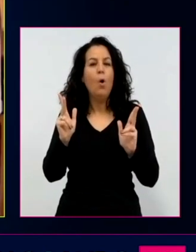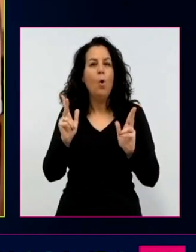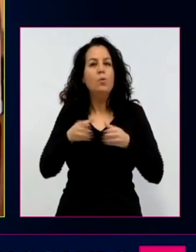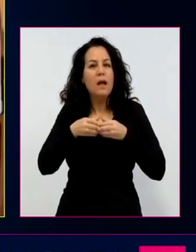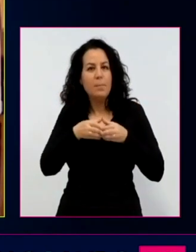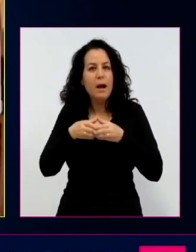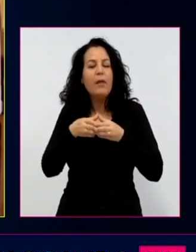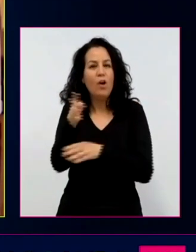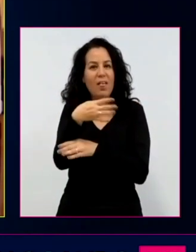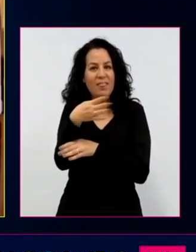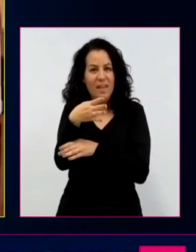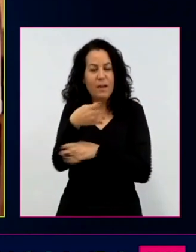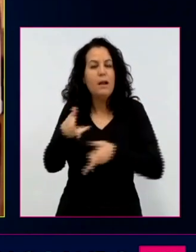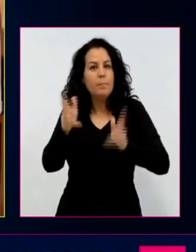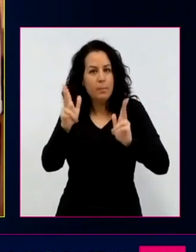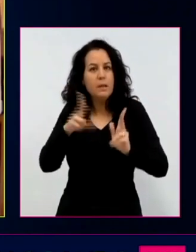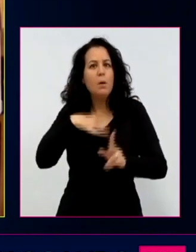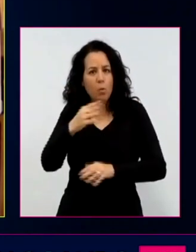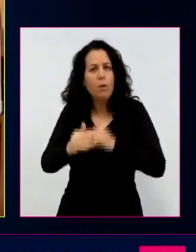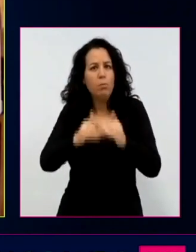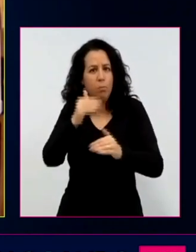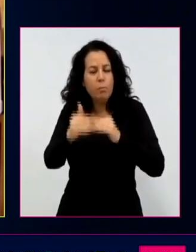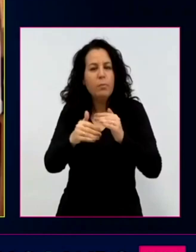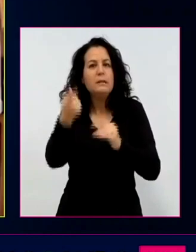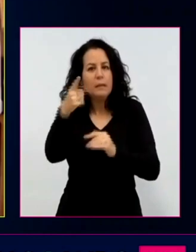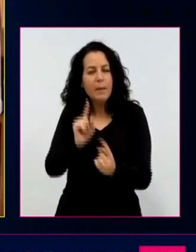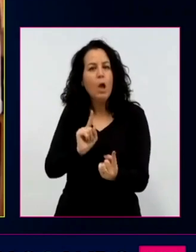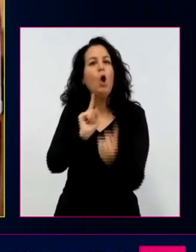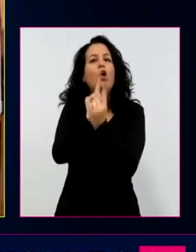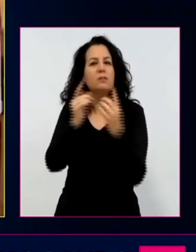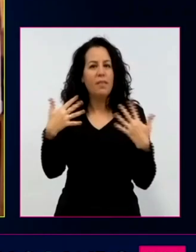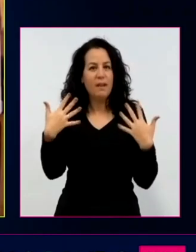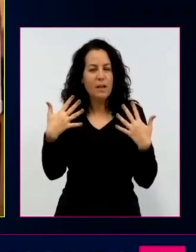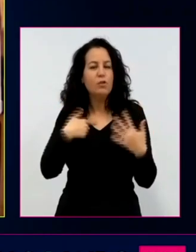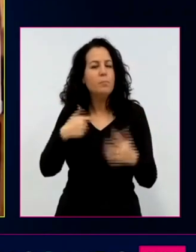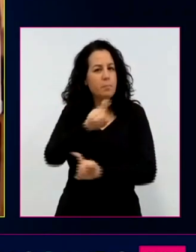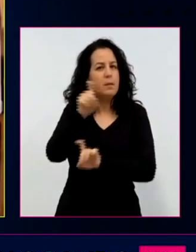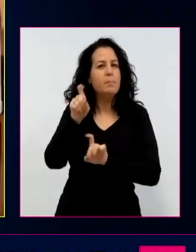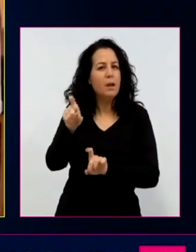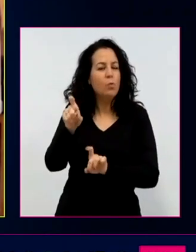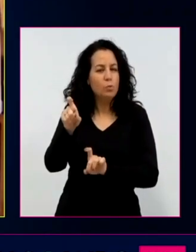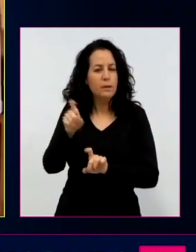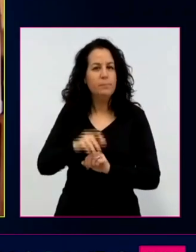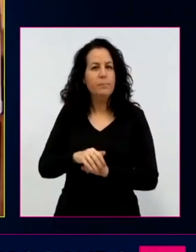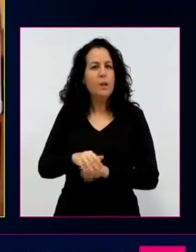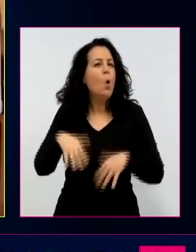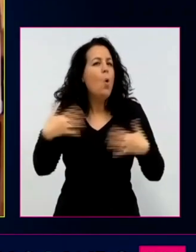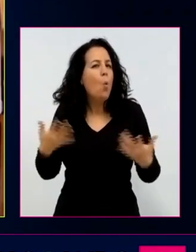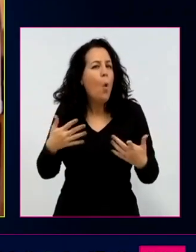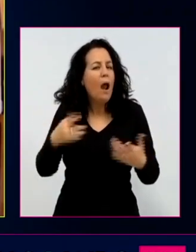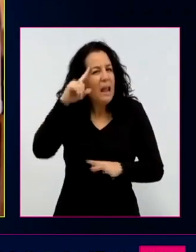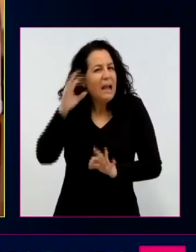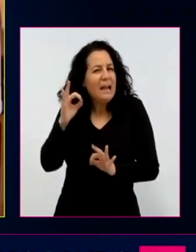poder avanzar incluso en contra del viento y mi pregunta sería ¿cuál crees tú